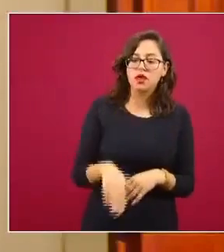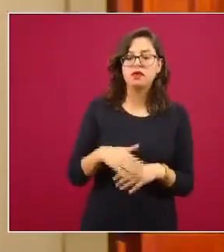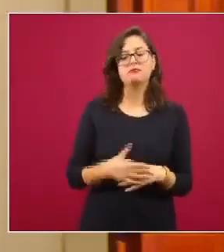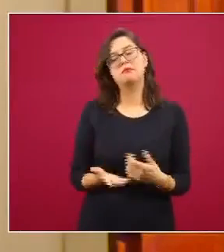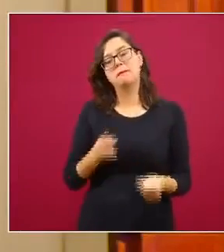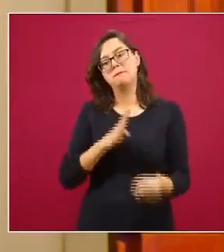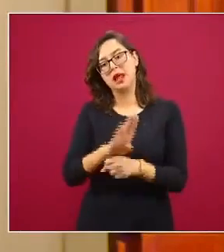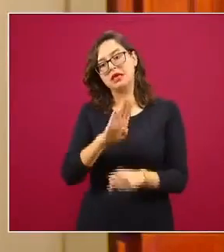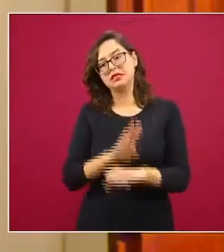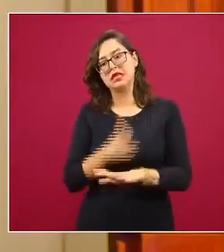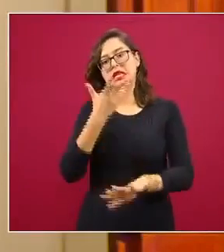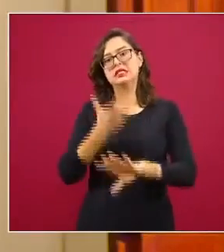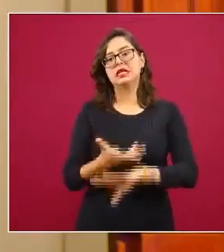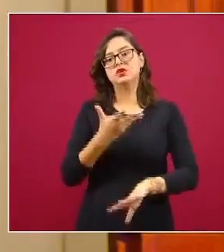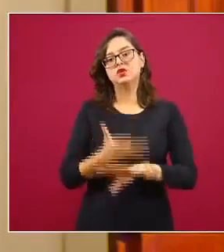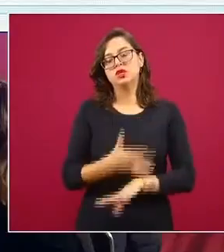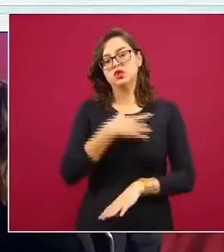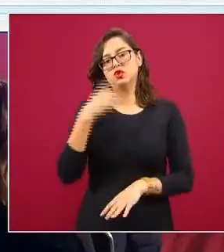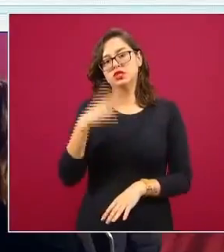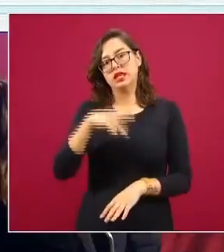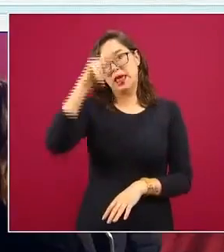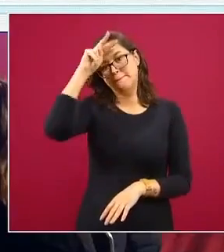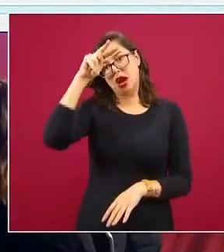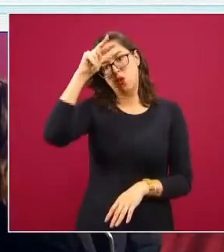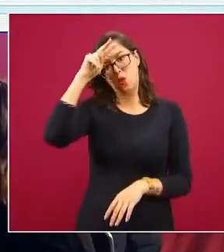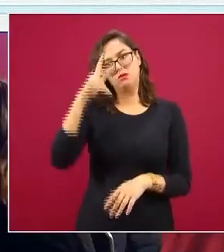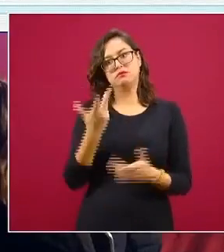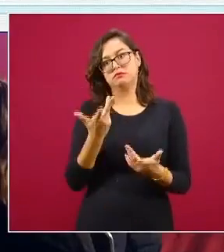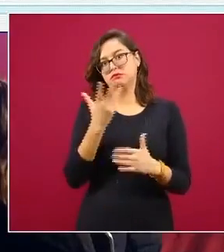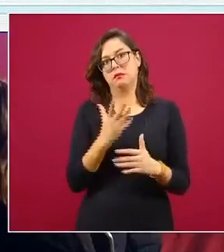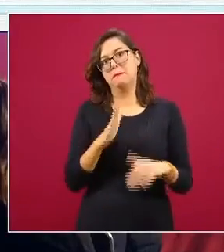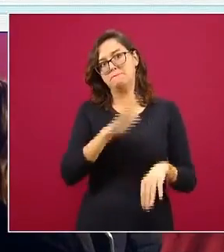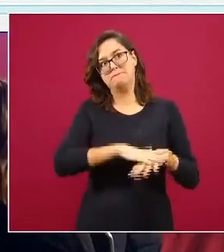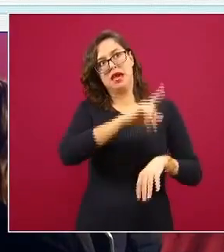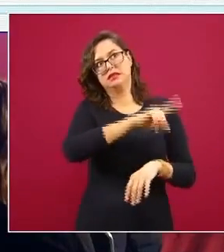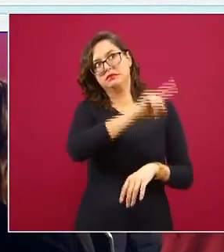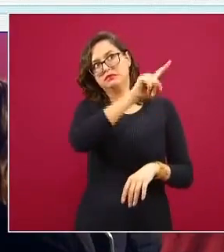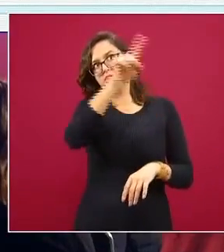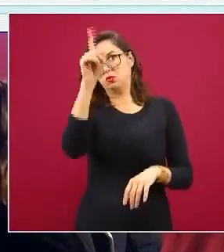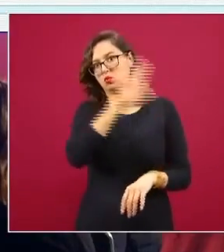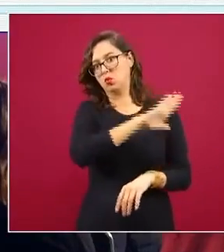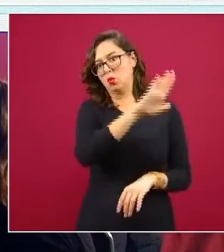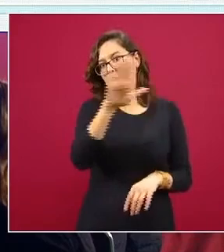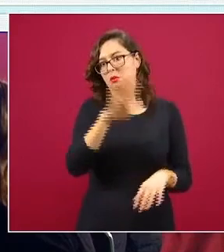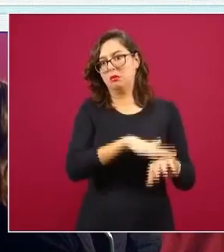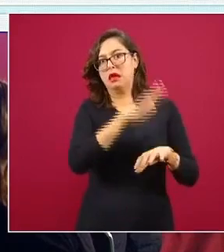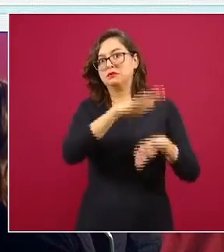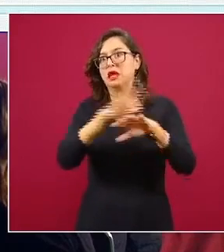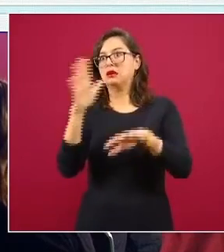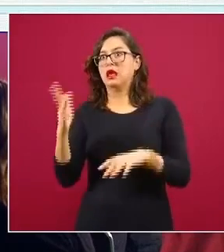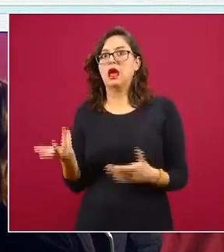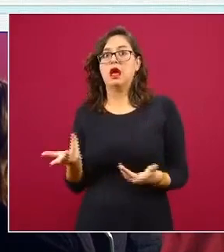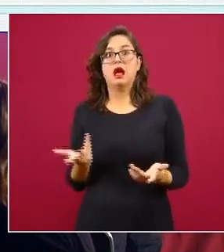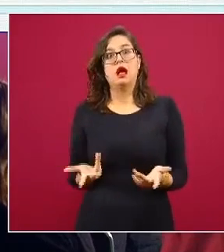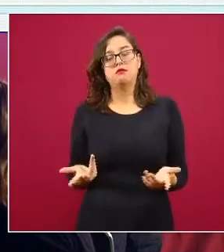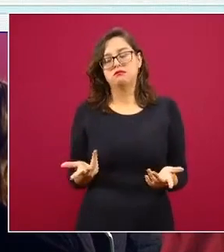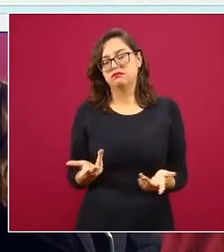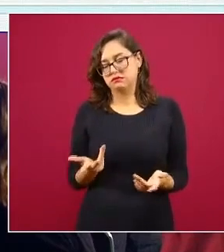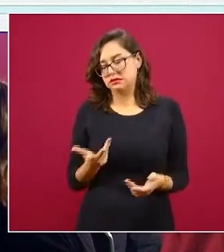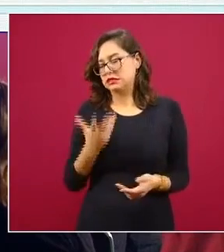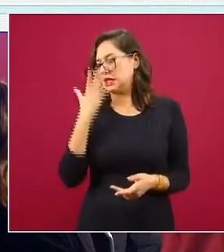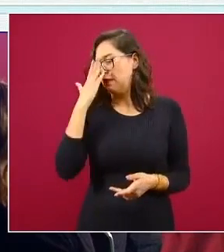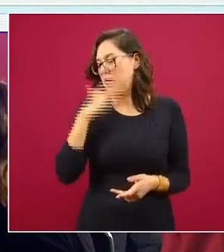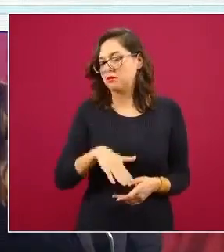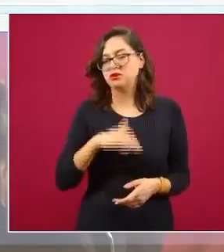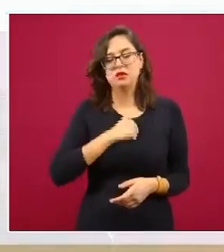Brasil, Estados Unidos, Chile y Perú. Tampoco esto es una… tampoco nos gusta, hay que entender que las